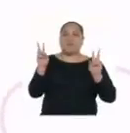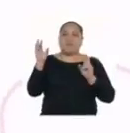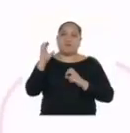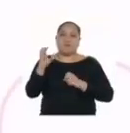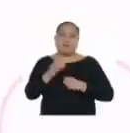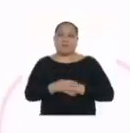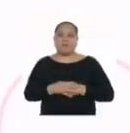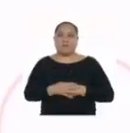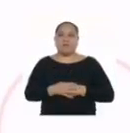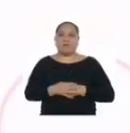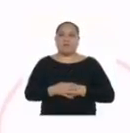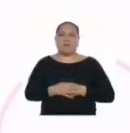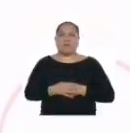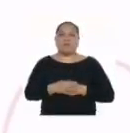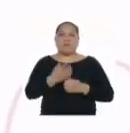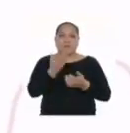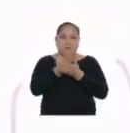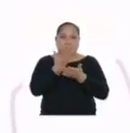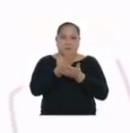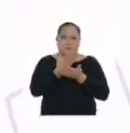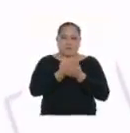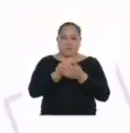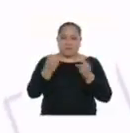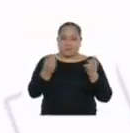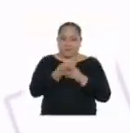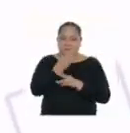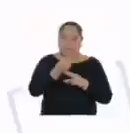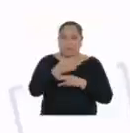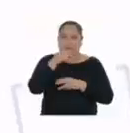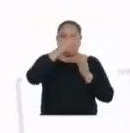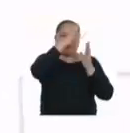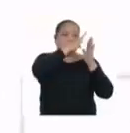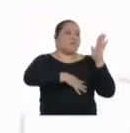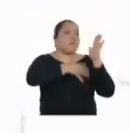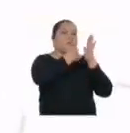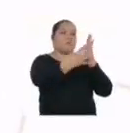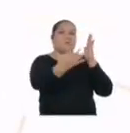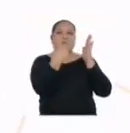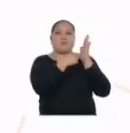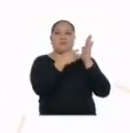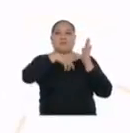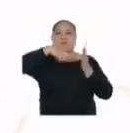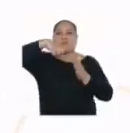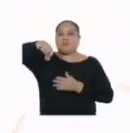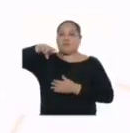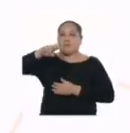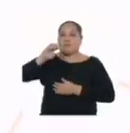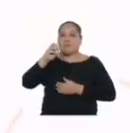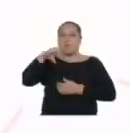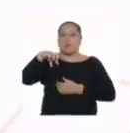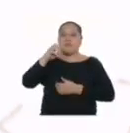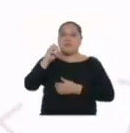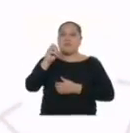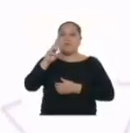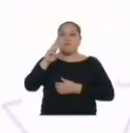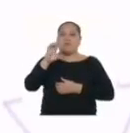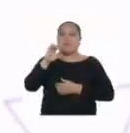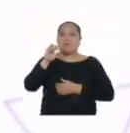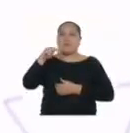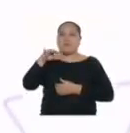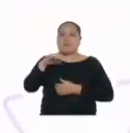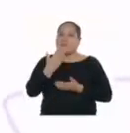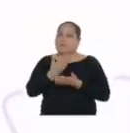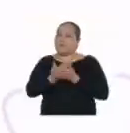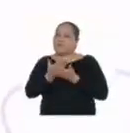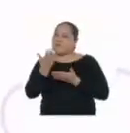vitamina C que contiene. Lo comprobamos matemáticamente en el cuadro de proporciones. Además, las comparamos con un